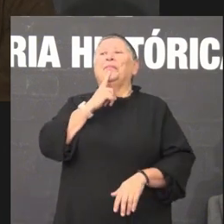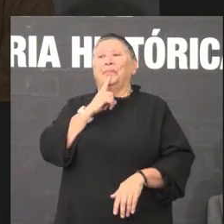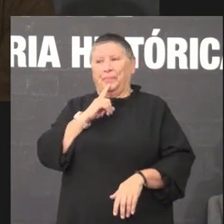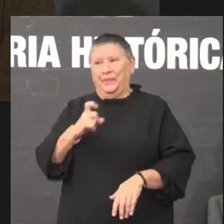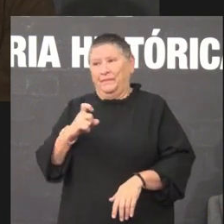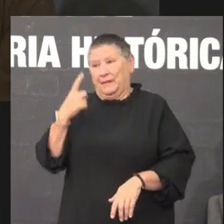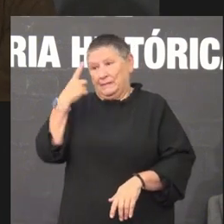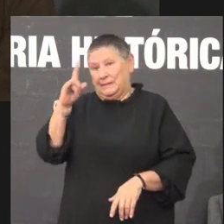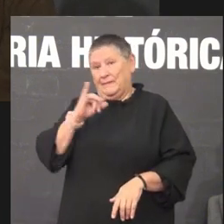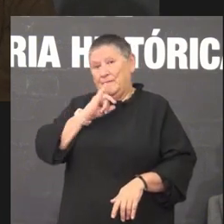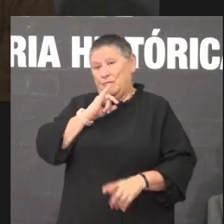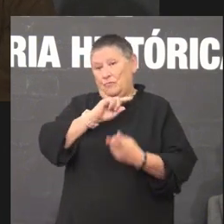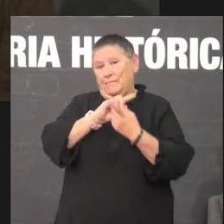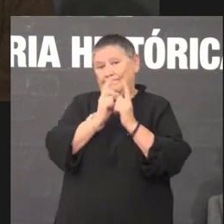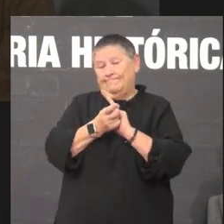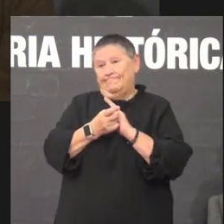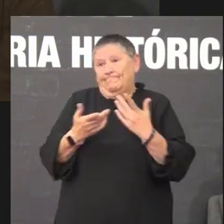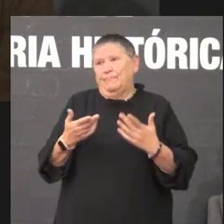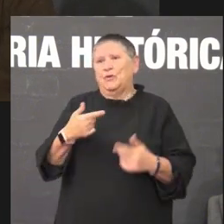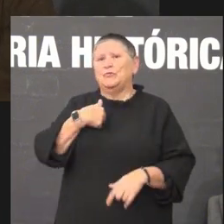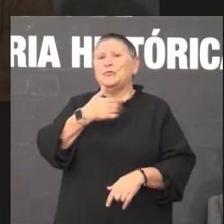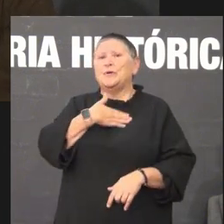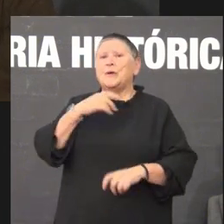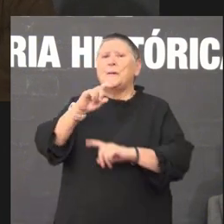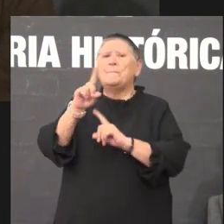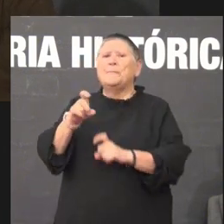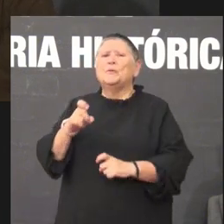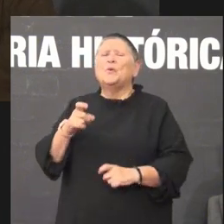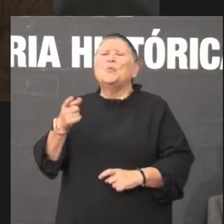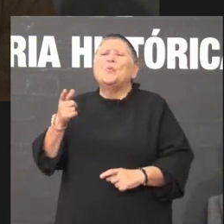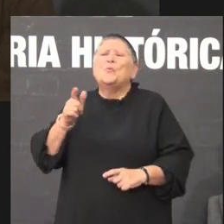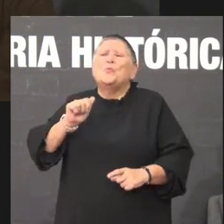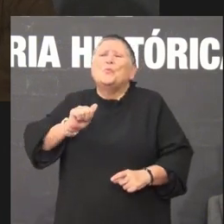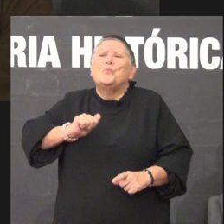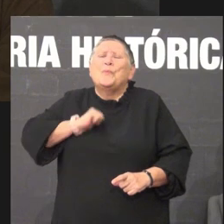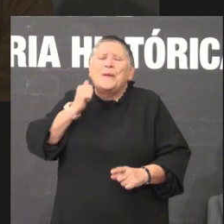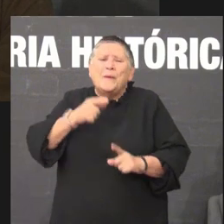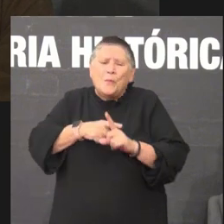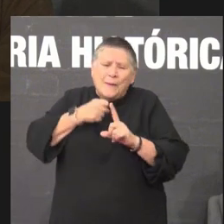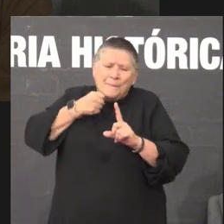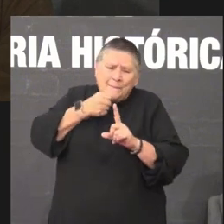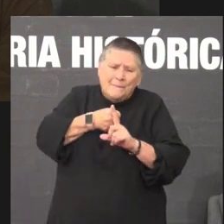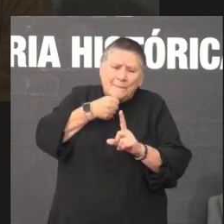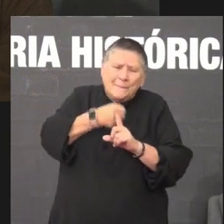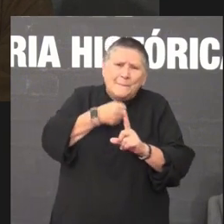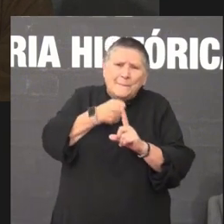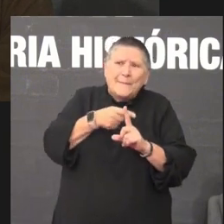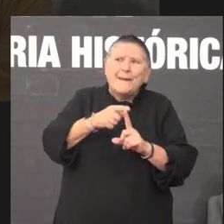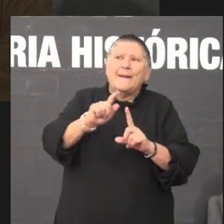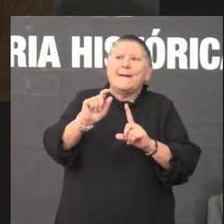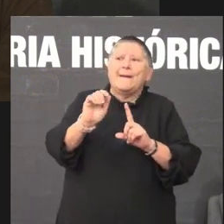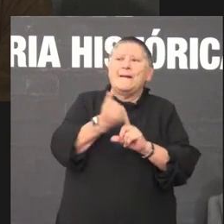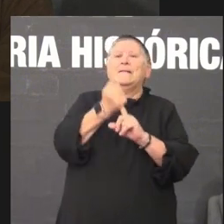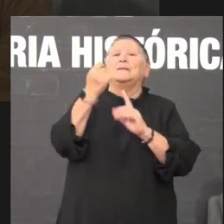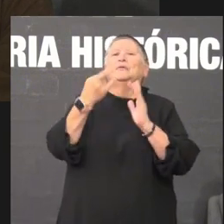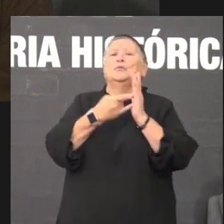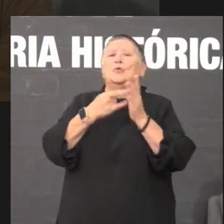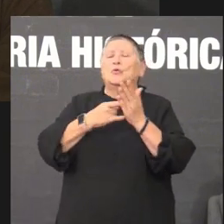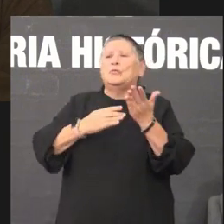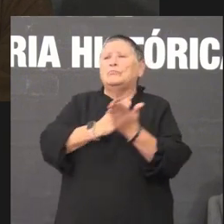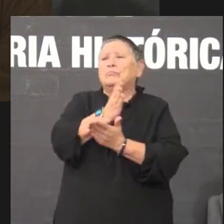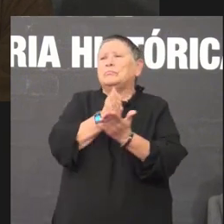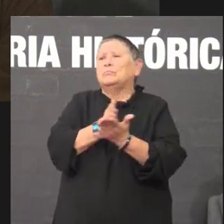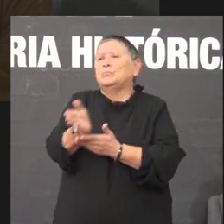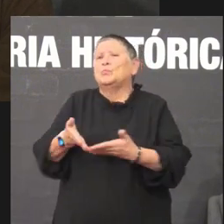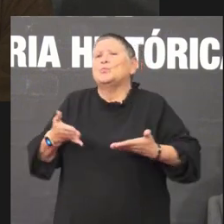te o sabes ben me gustaría preguntar che cal crees que a clave onde habería que atinar é algo suponho que transversal pero cal crees